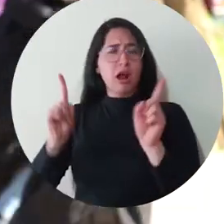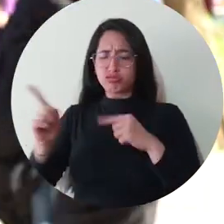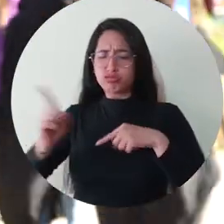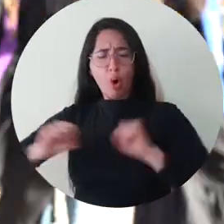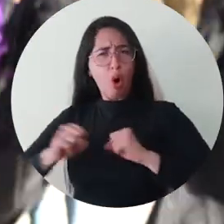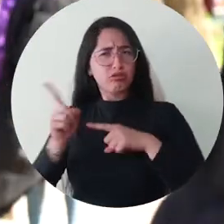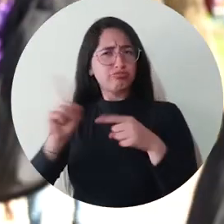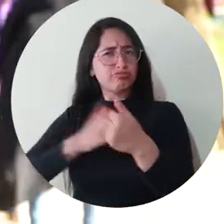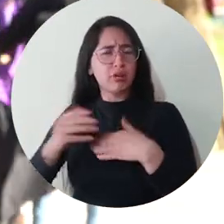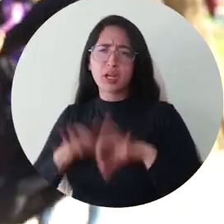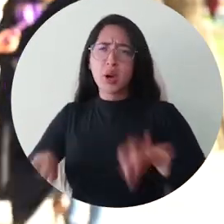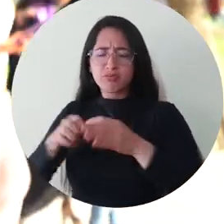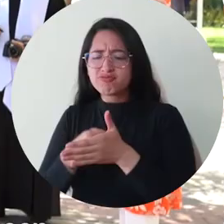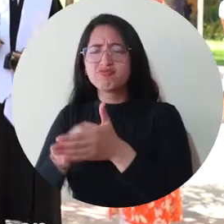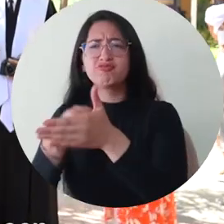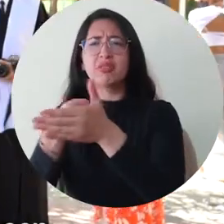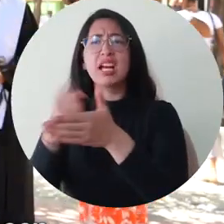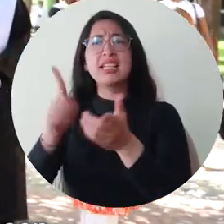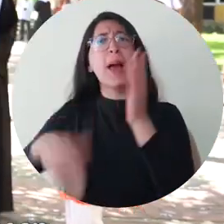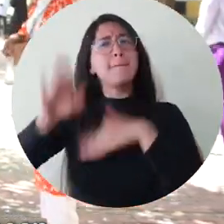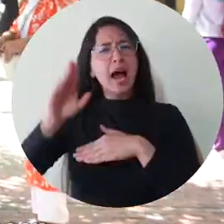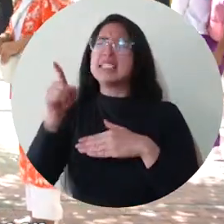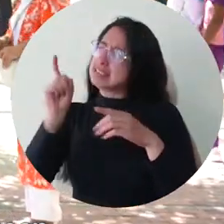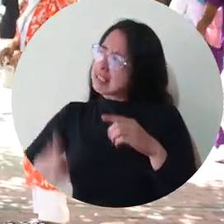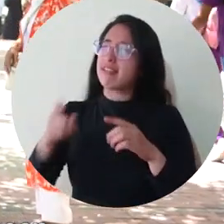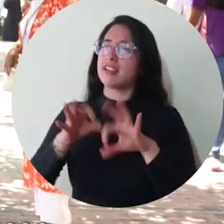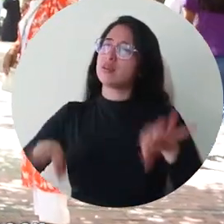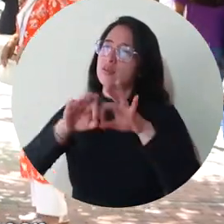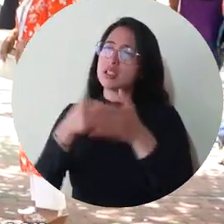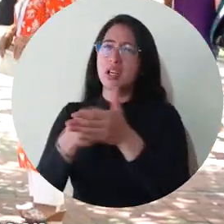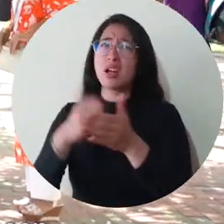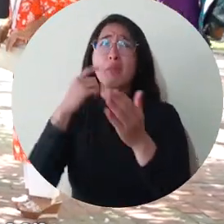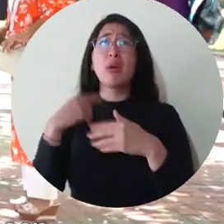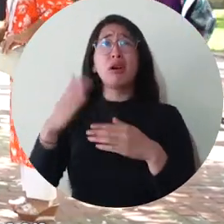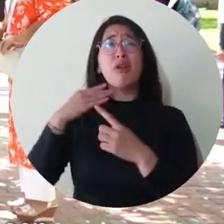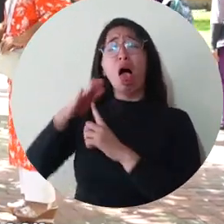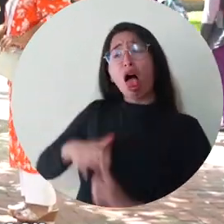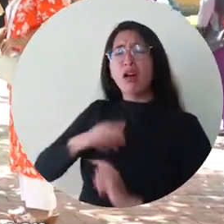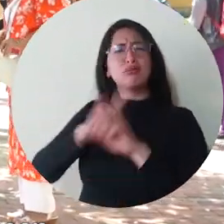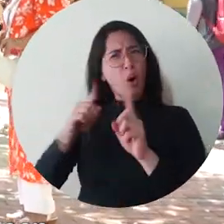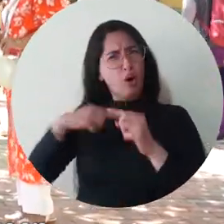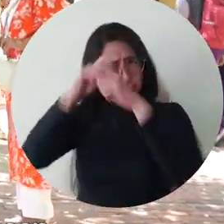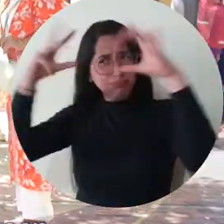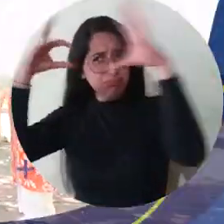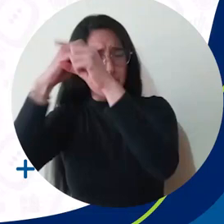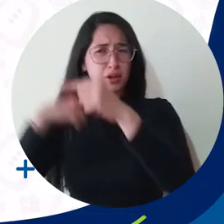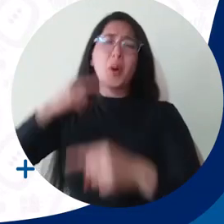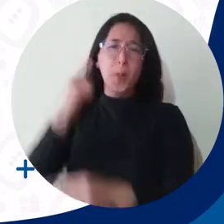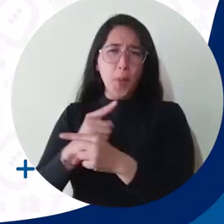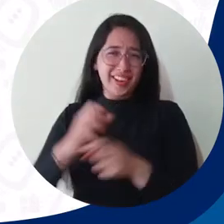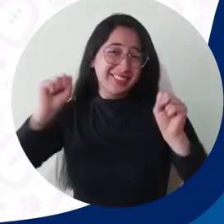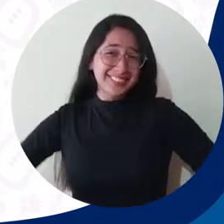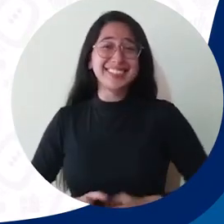bien, y sobre todo, no sobrevaluarte los sueños, porque los sueños se adveran.